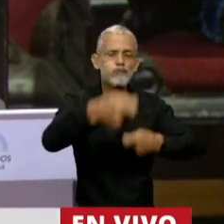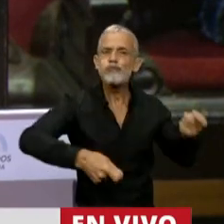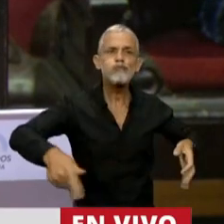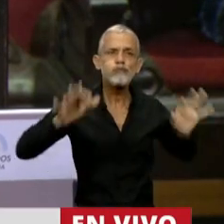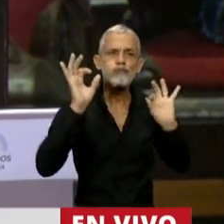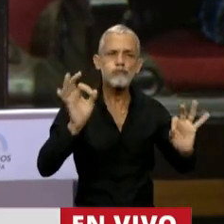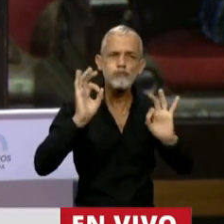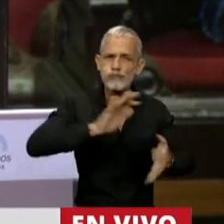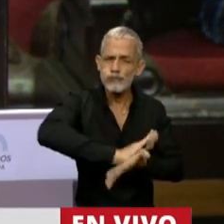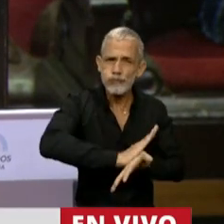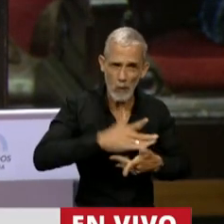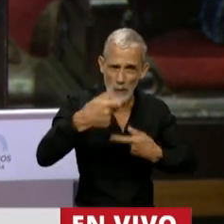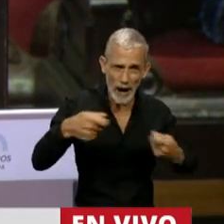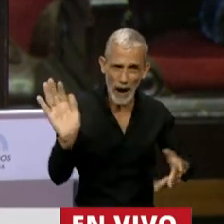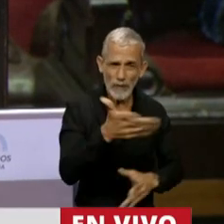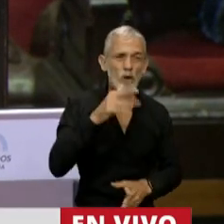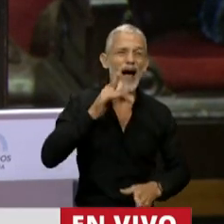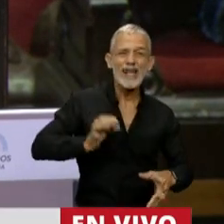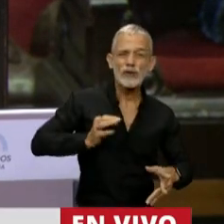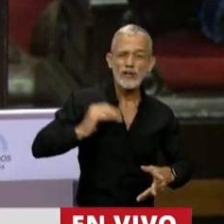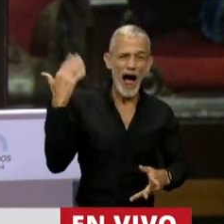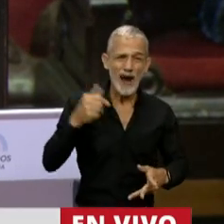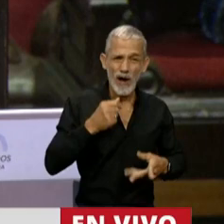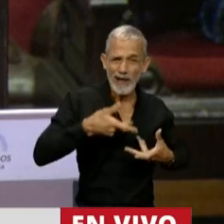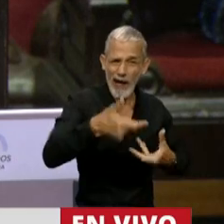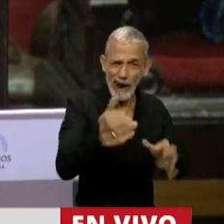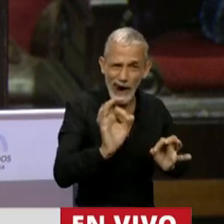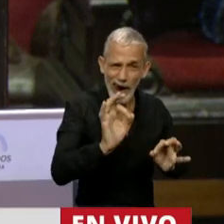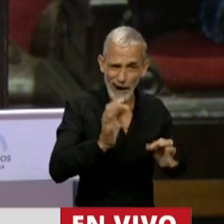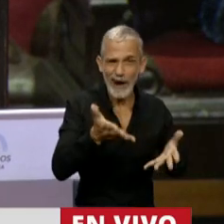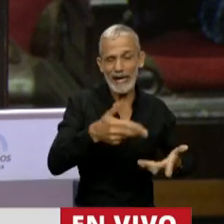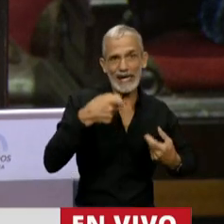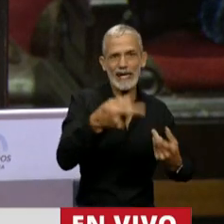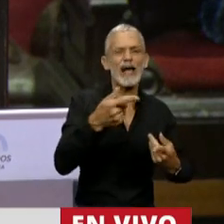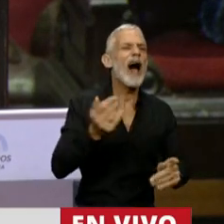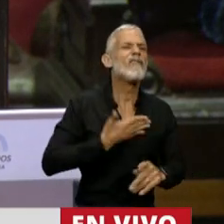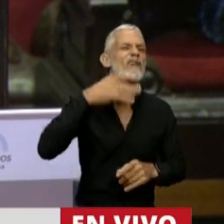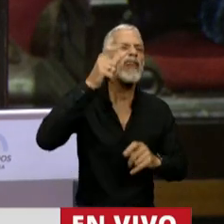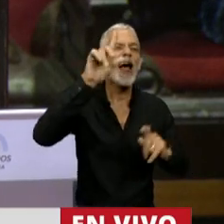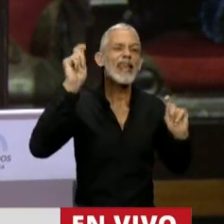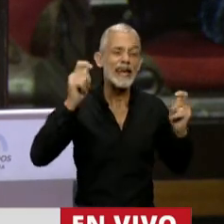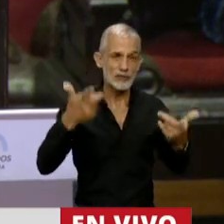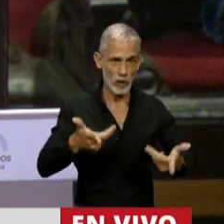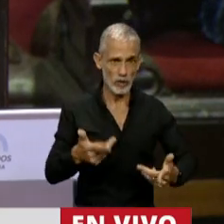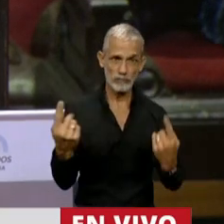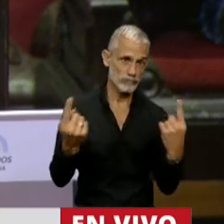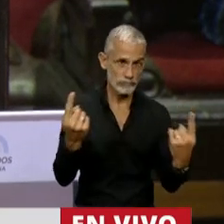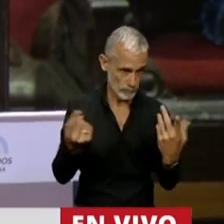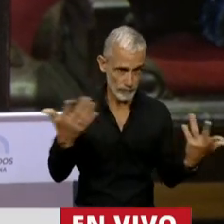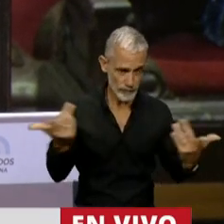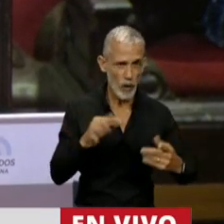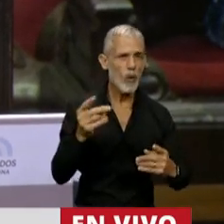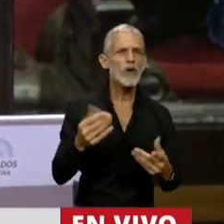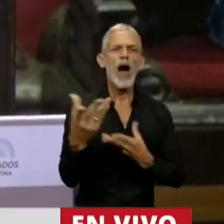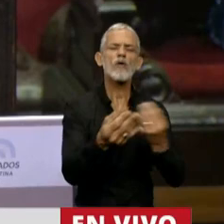y los 14 años que les habían robado. ¿Quiénes son los federales, muchachos? ¿Quiénes son los